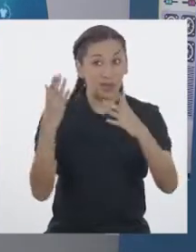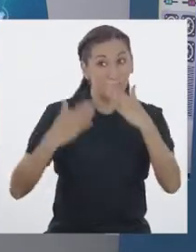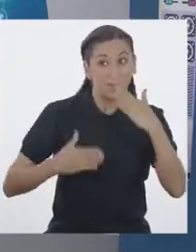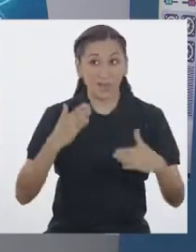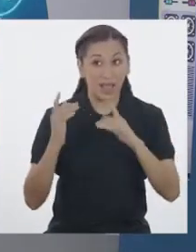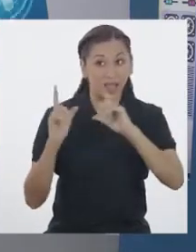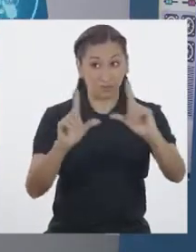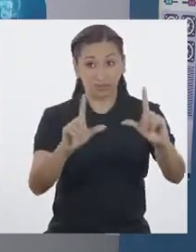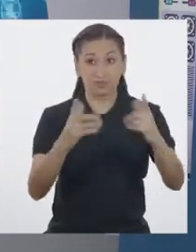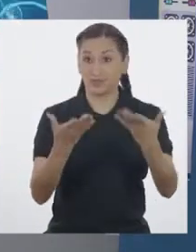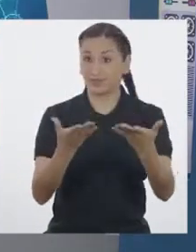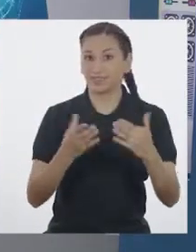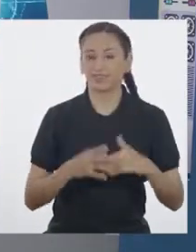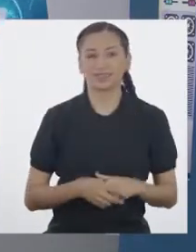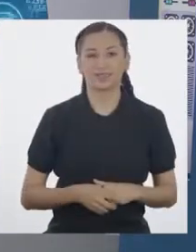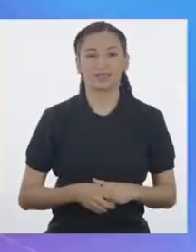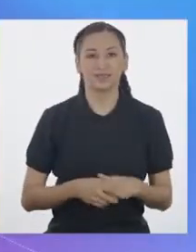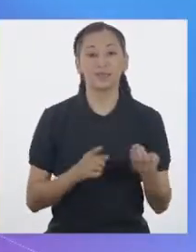poner, Maca!